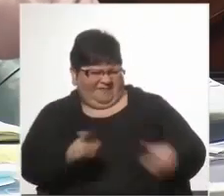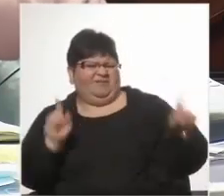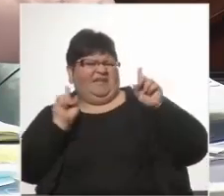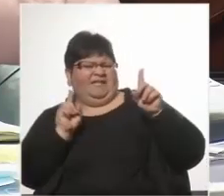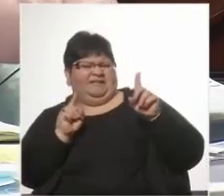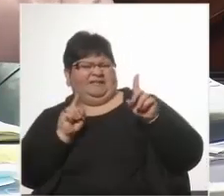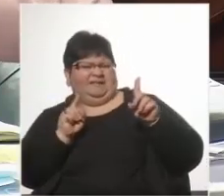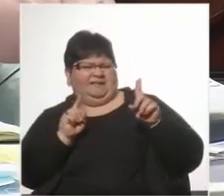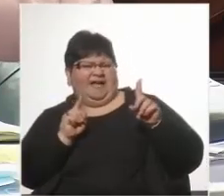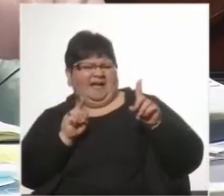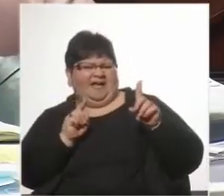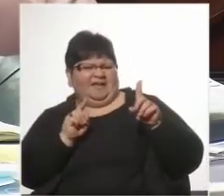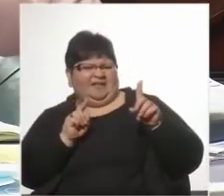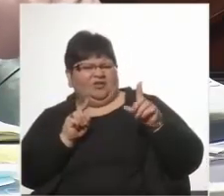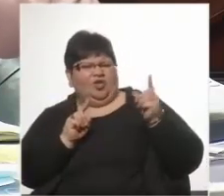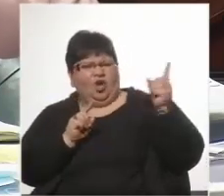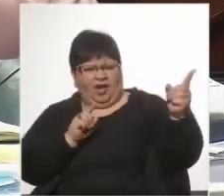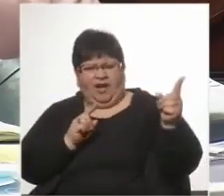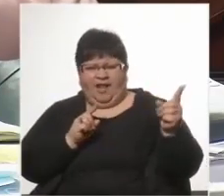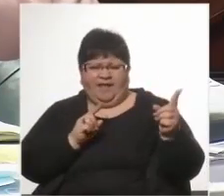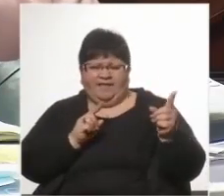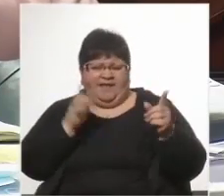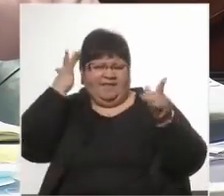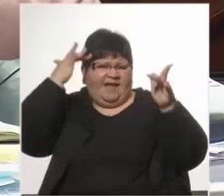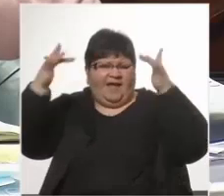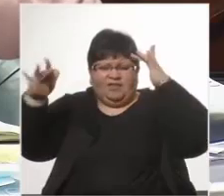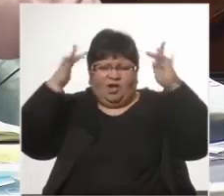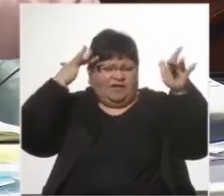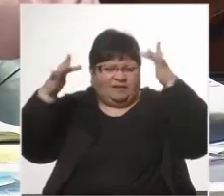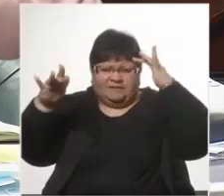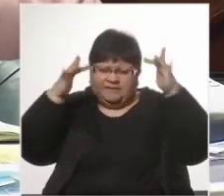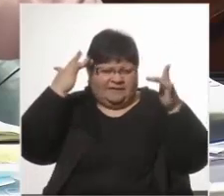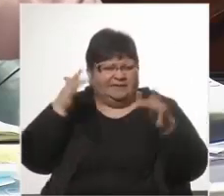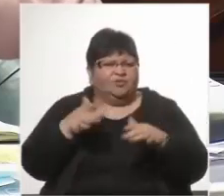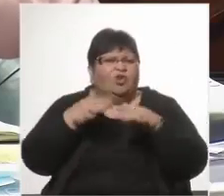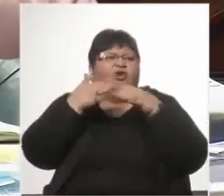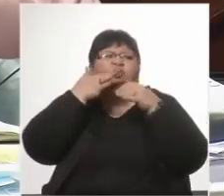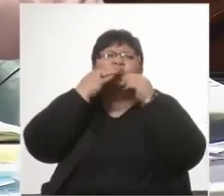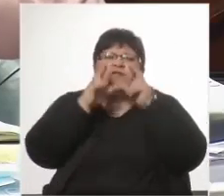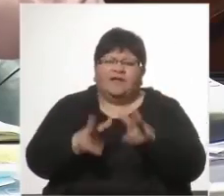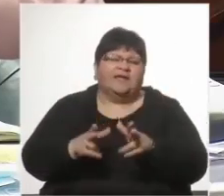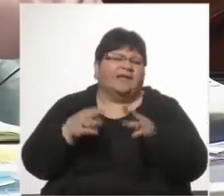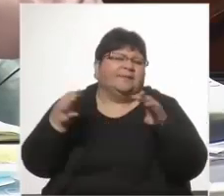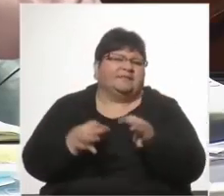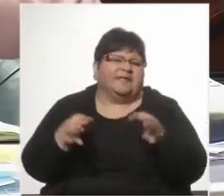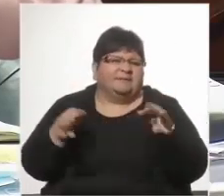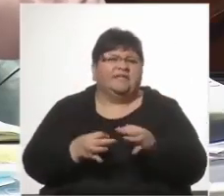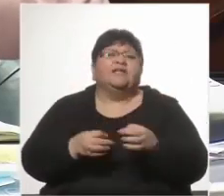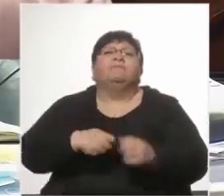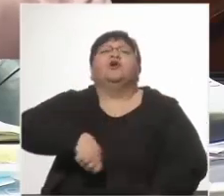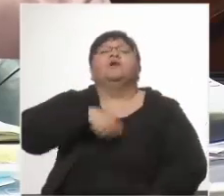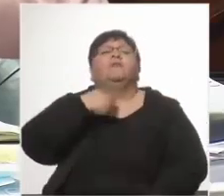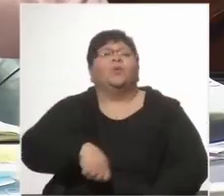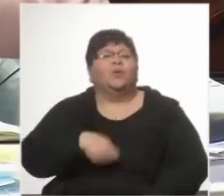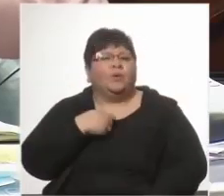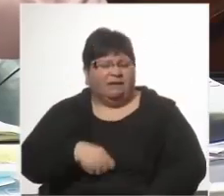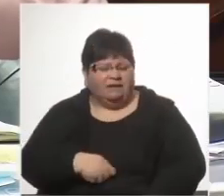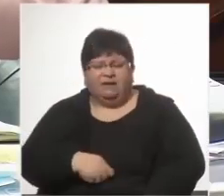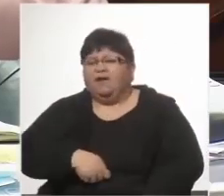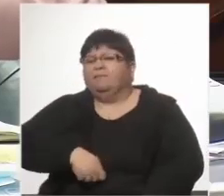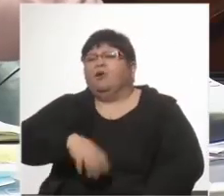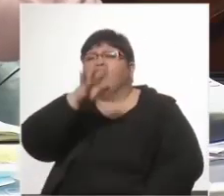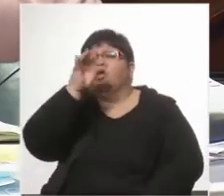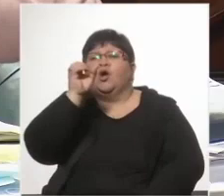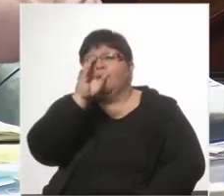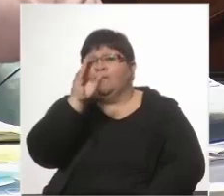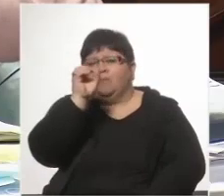que tengo desde que tengo en mi más tierna adolescencia, lo dije especialmente, lo haría por el senador Mujica y lo haría por la senadora